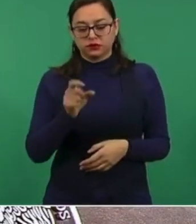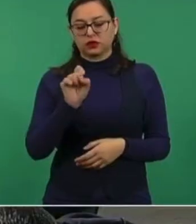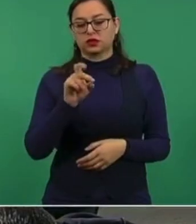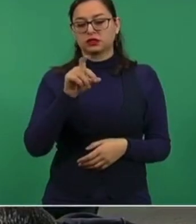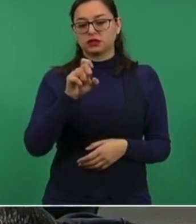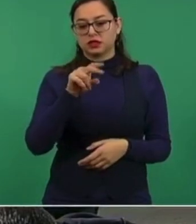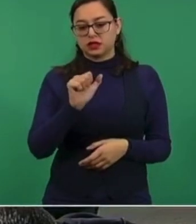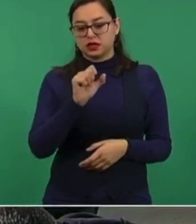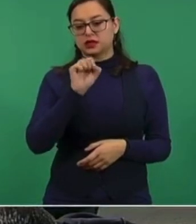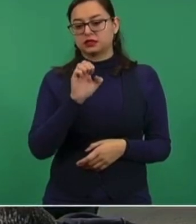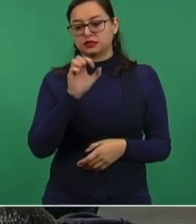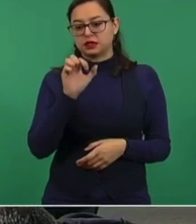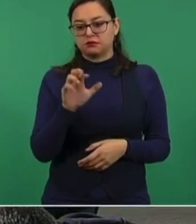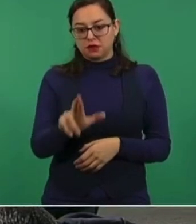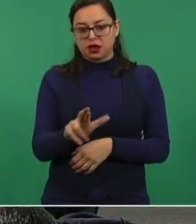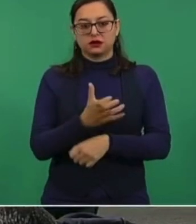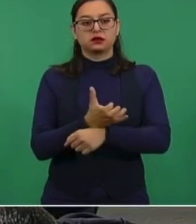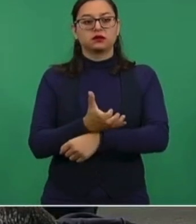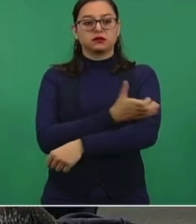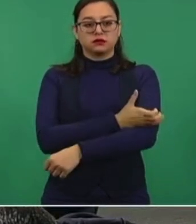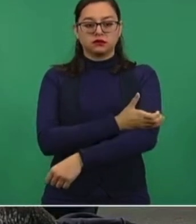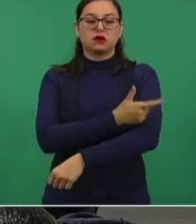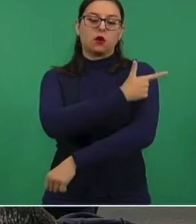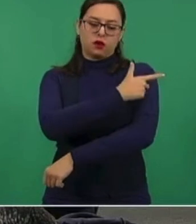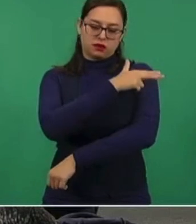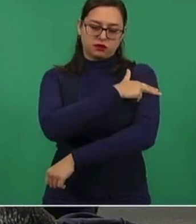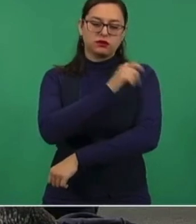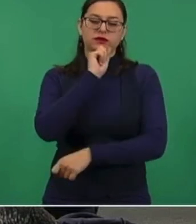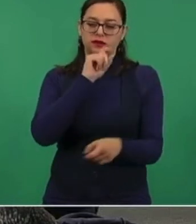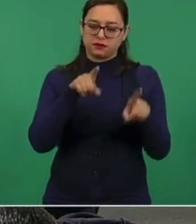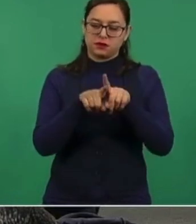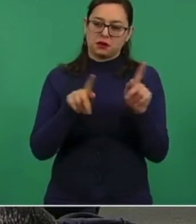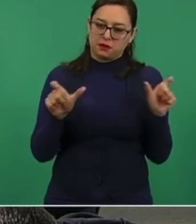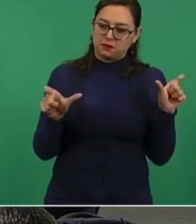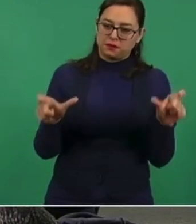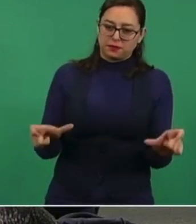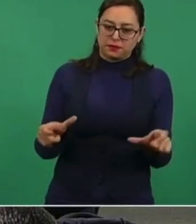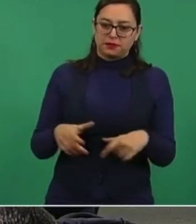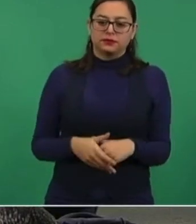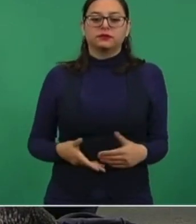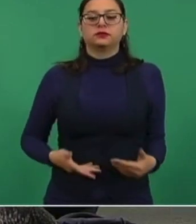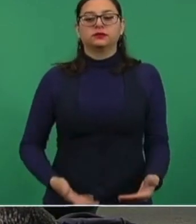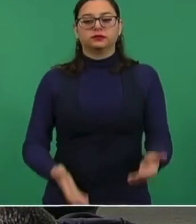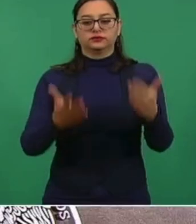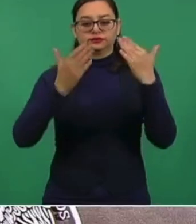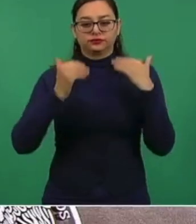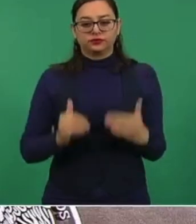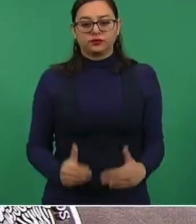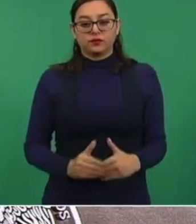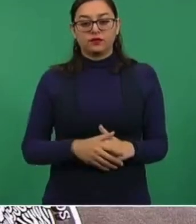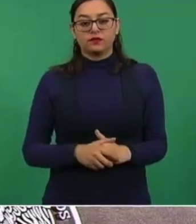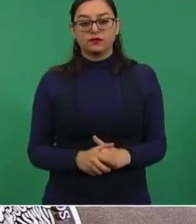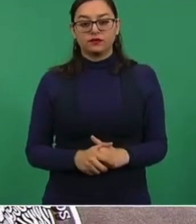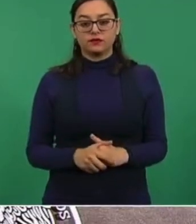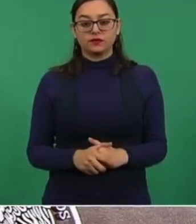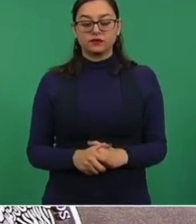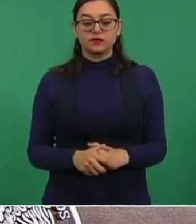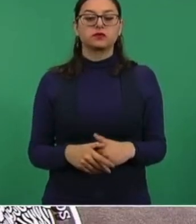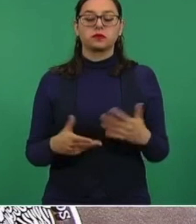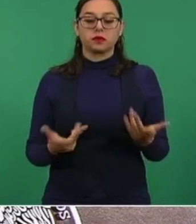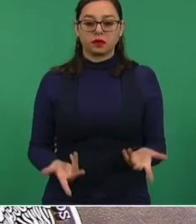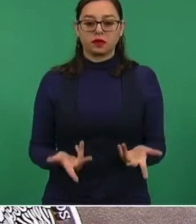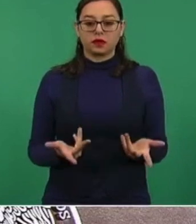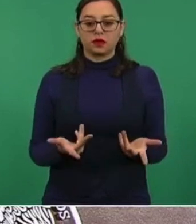Sedena, Semar y Guardia Nacional. Y en la siguiente tabla también les apunto que se gestionan en forma